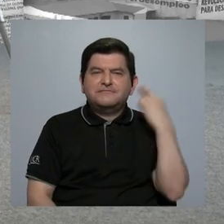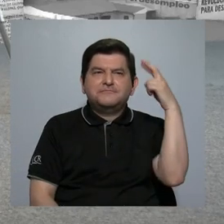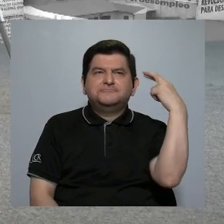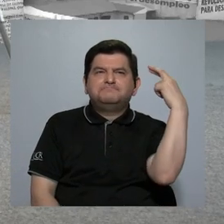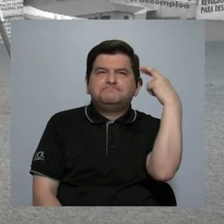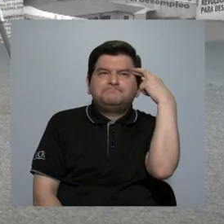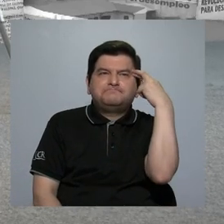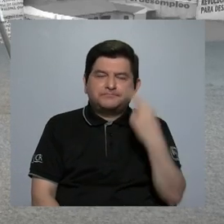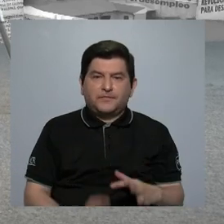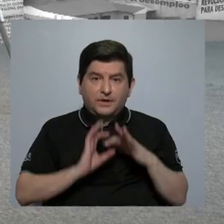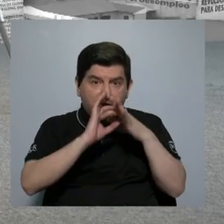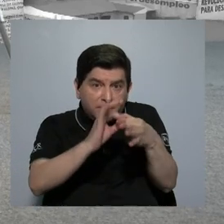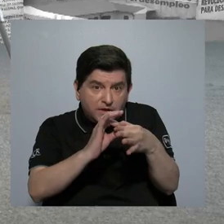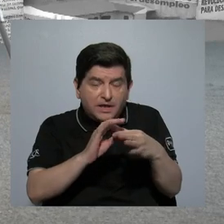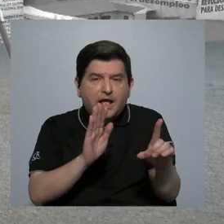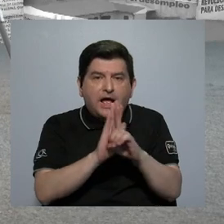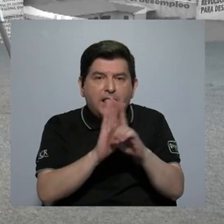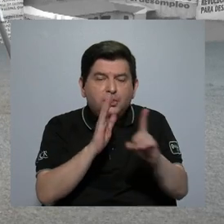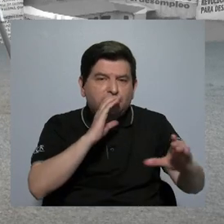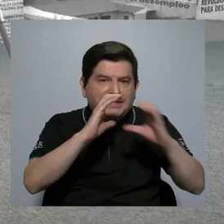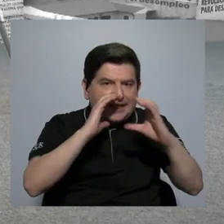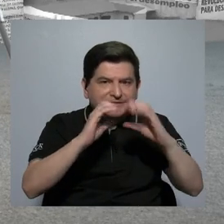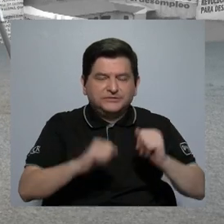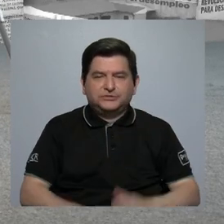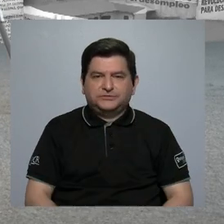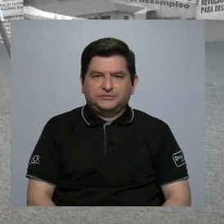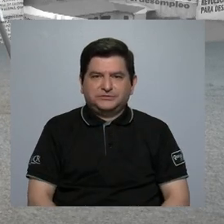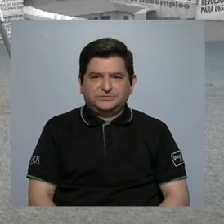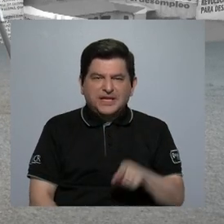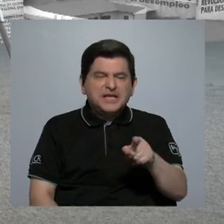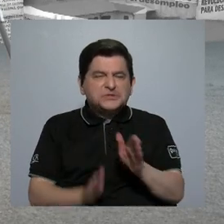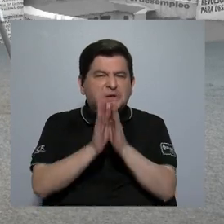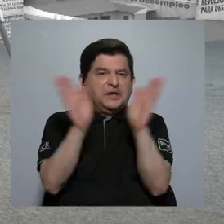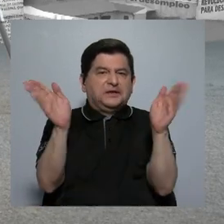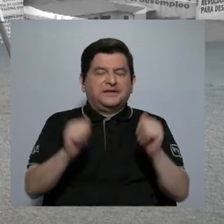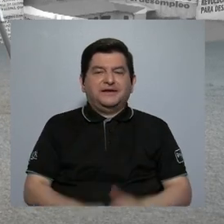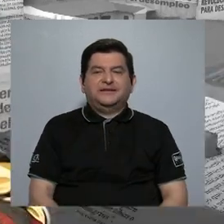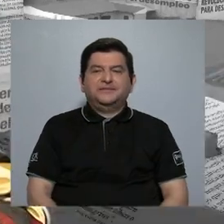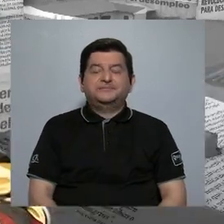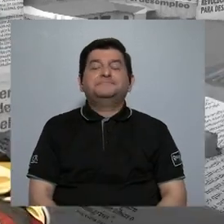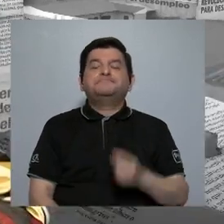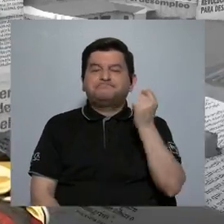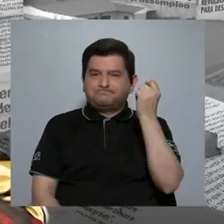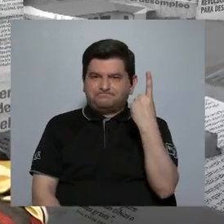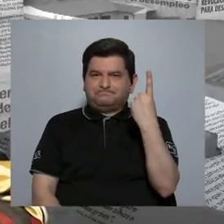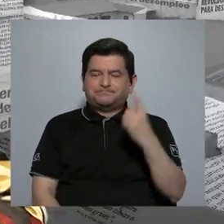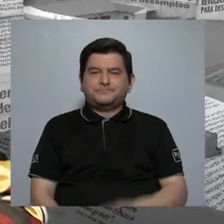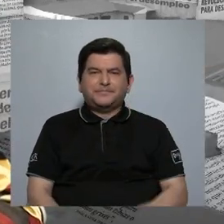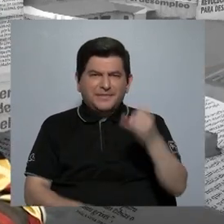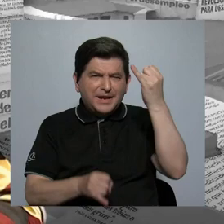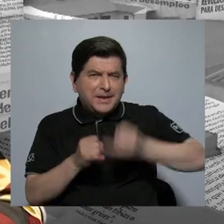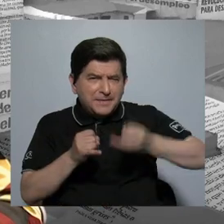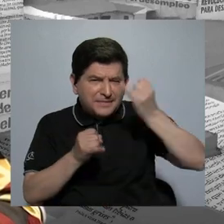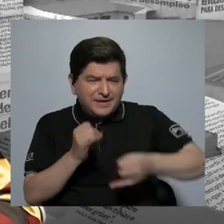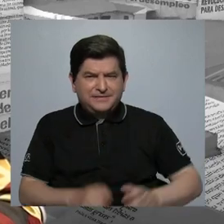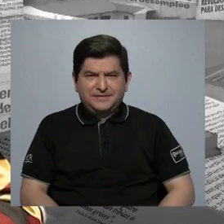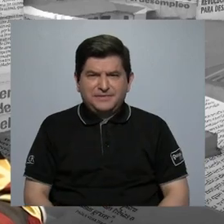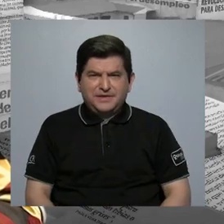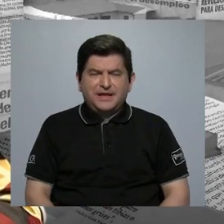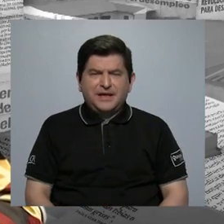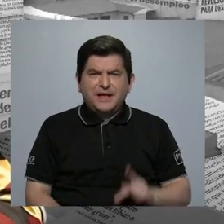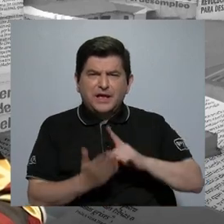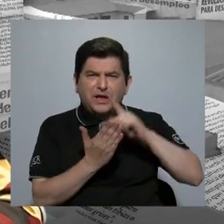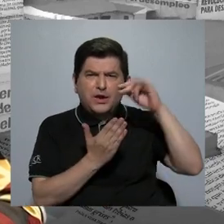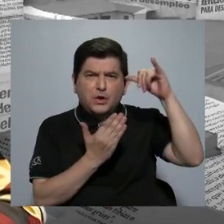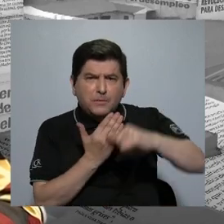de reflexión en torno a los derechos comunicativos. A grandes rasgos este es el Proledi. Pero para cerrar, este es